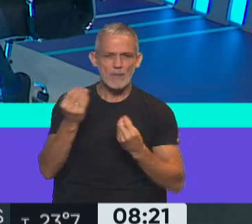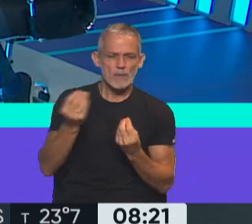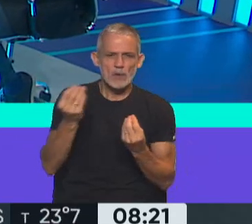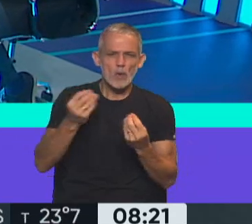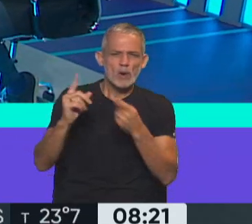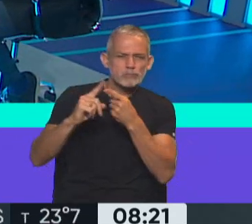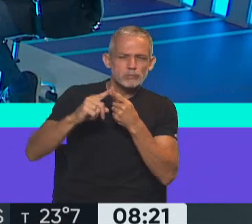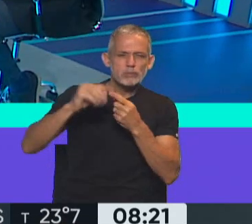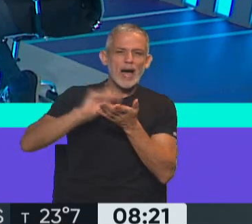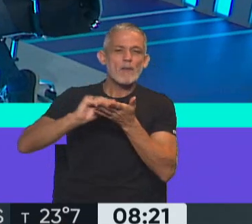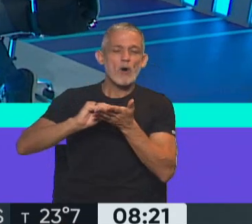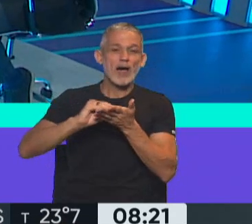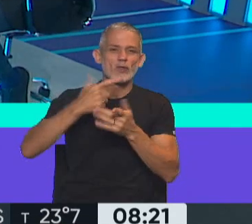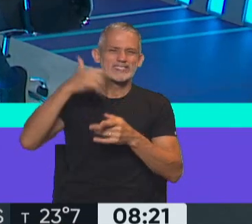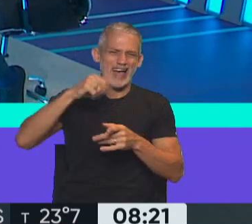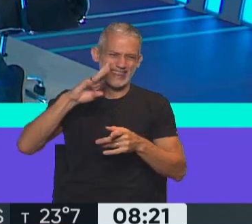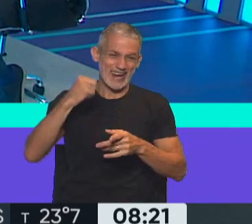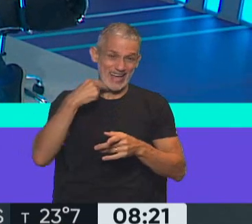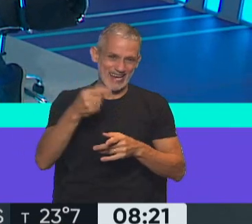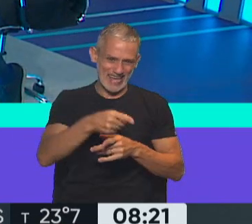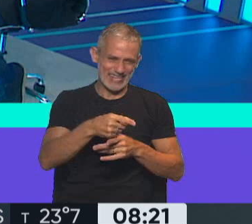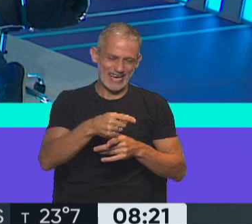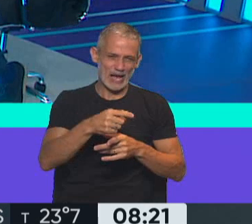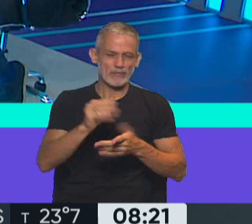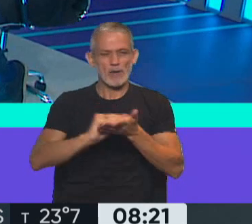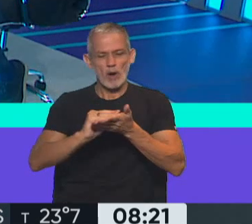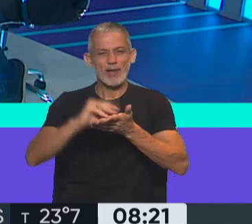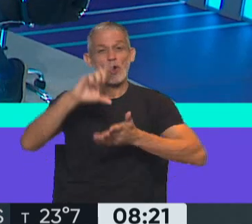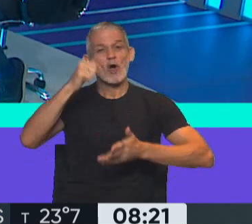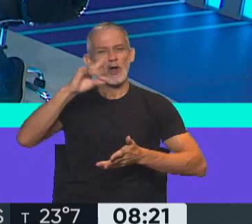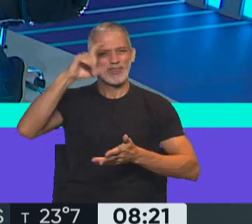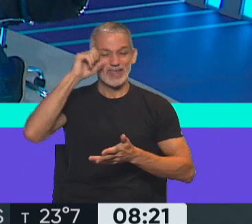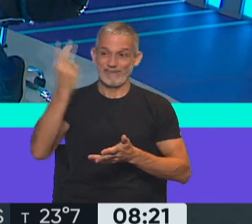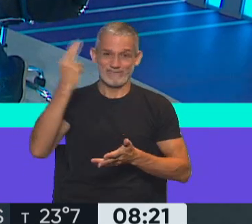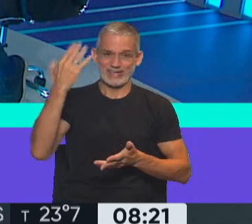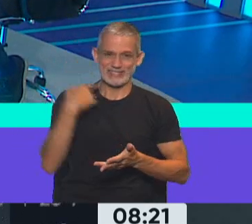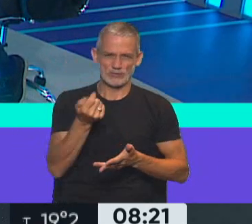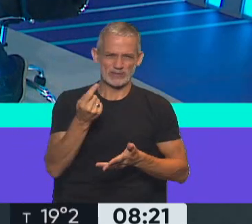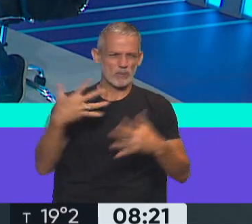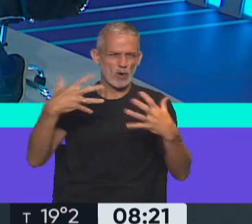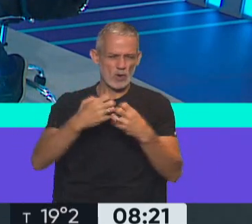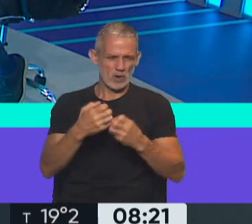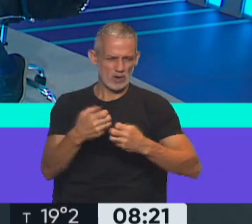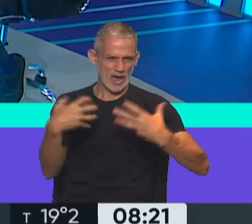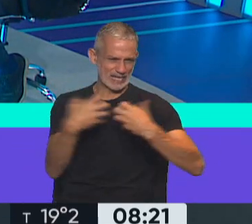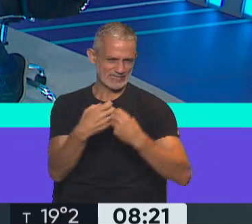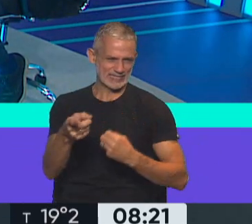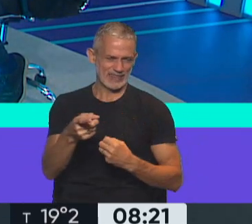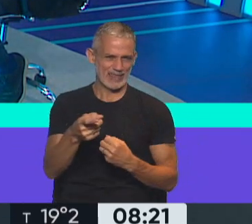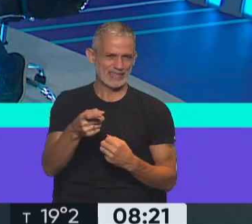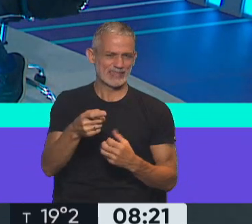con el abogado de Sandra Macri, Luis Conde, que falleció hace poco en un accidente